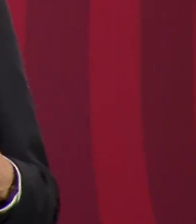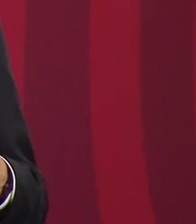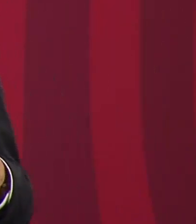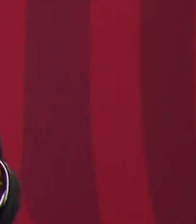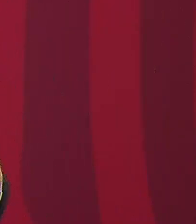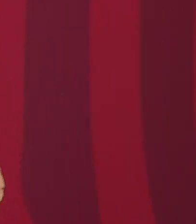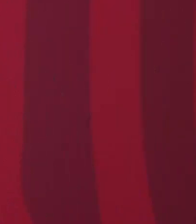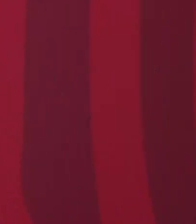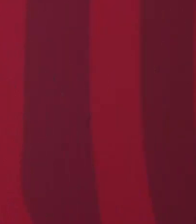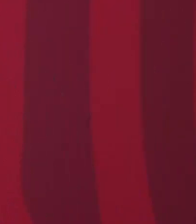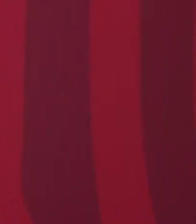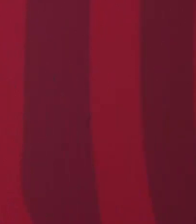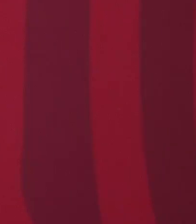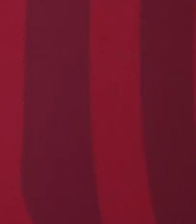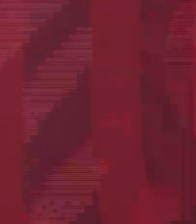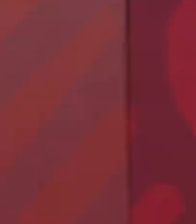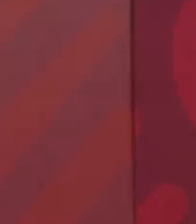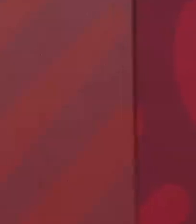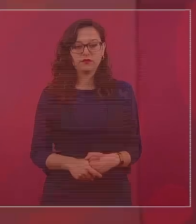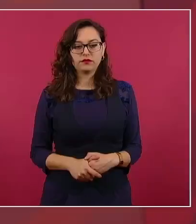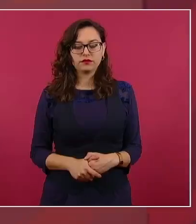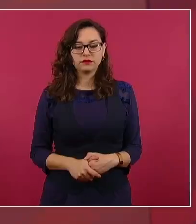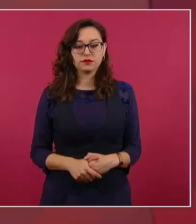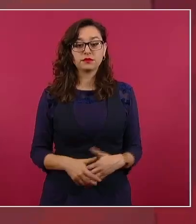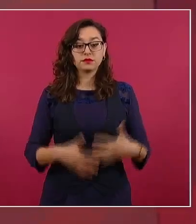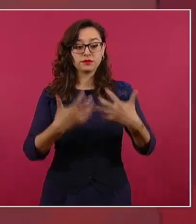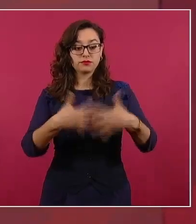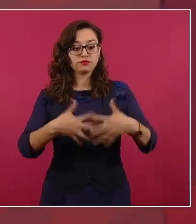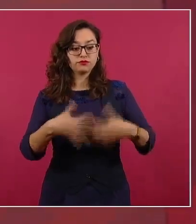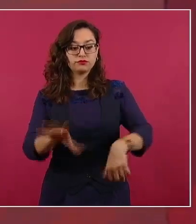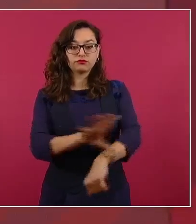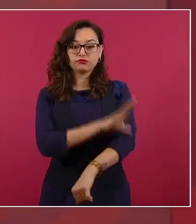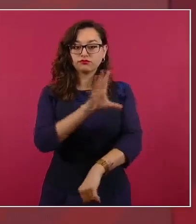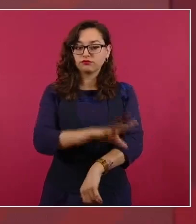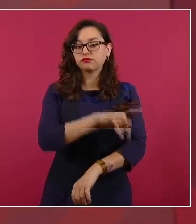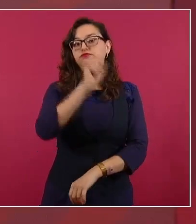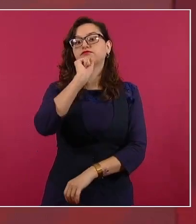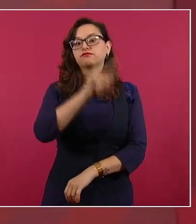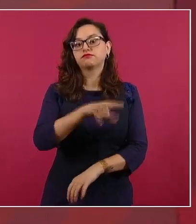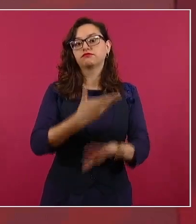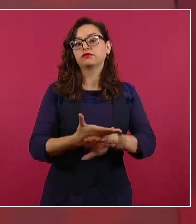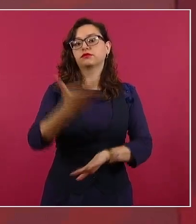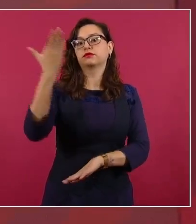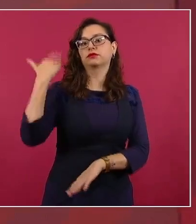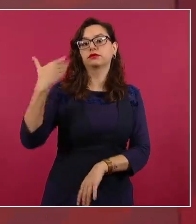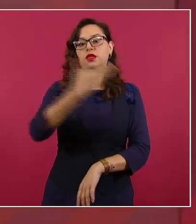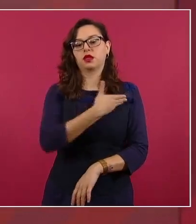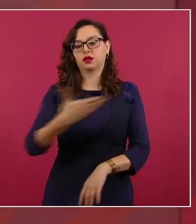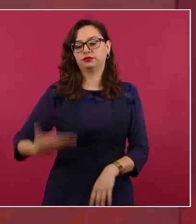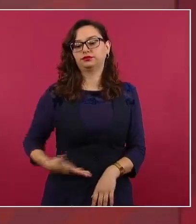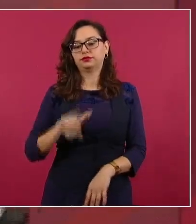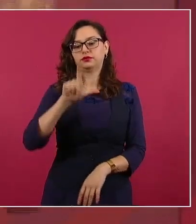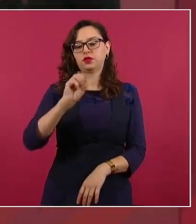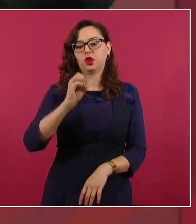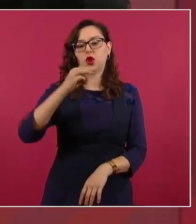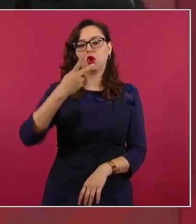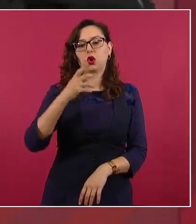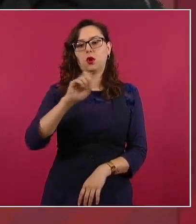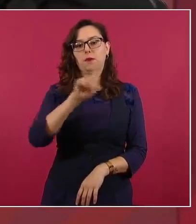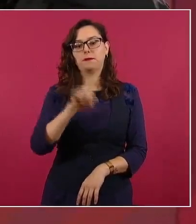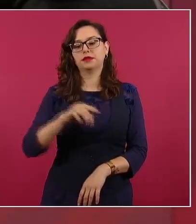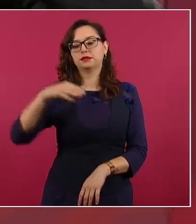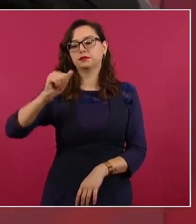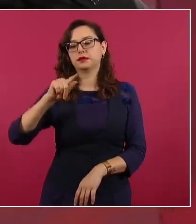las empresas eléctricas particulares, porque si no,